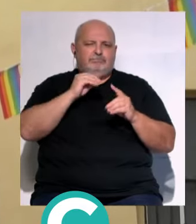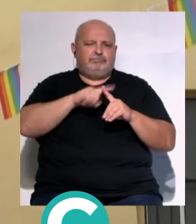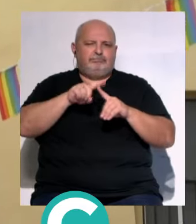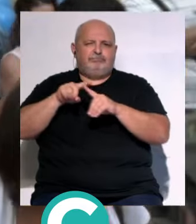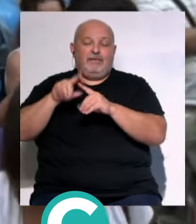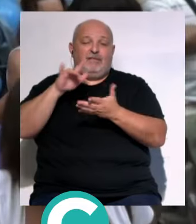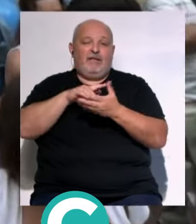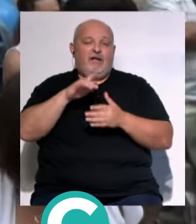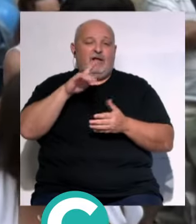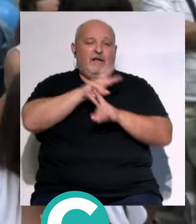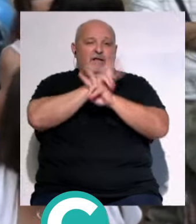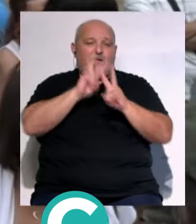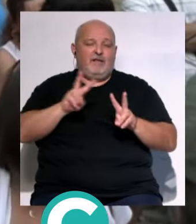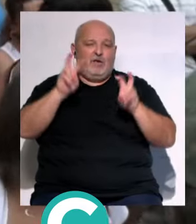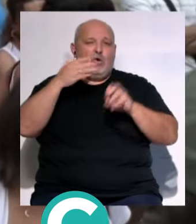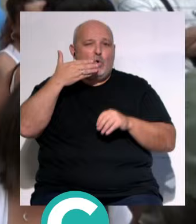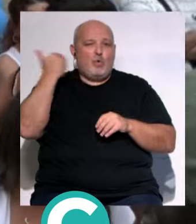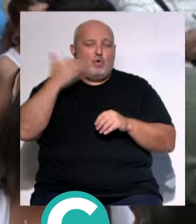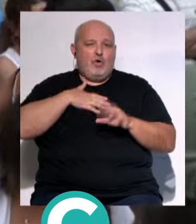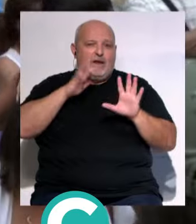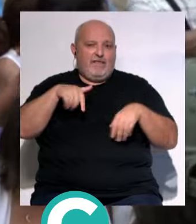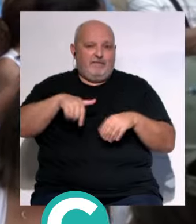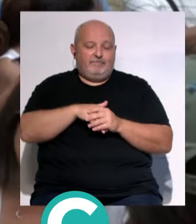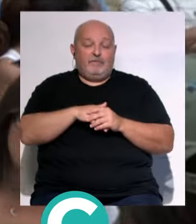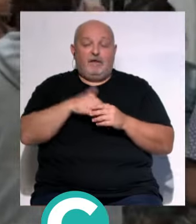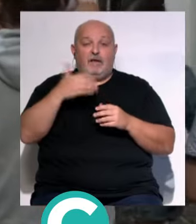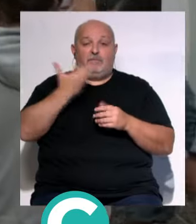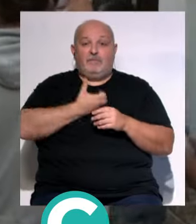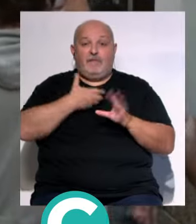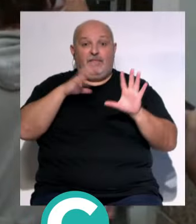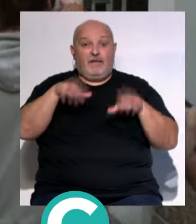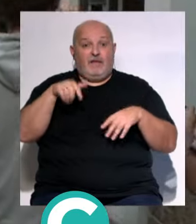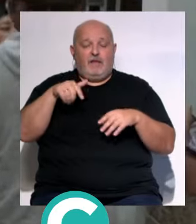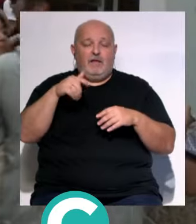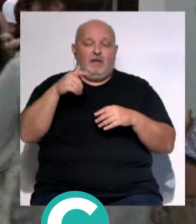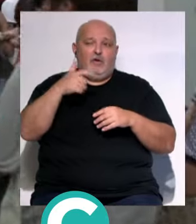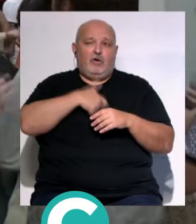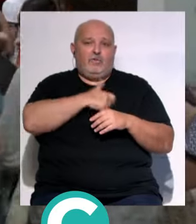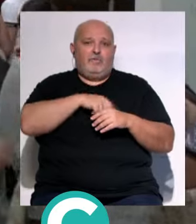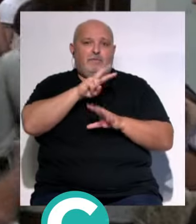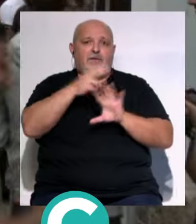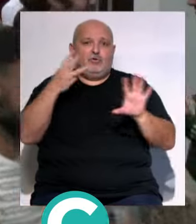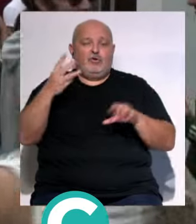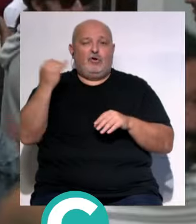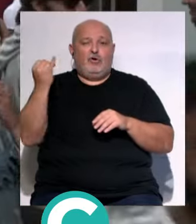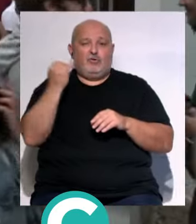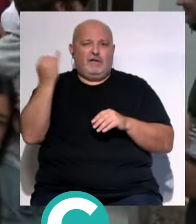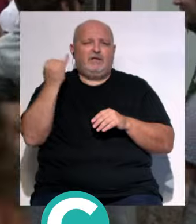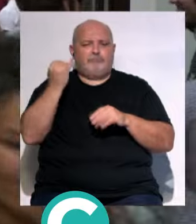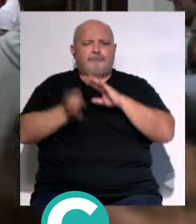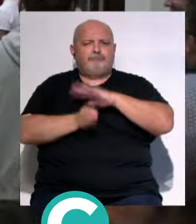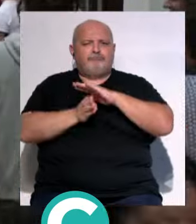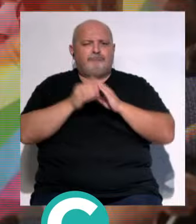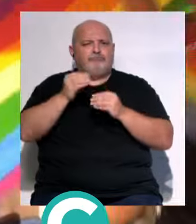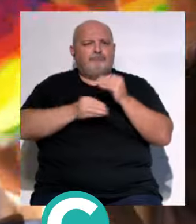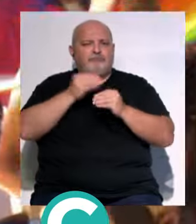la conmemoración... ...del Día Internacional del Orgullo en Cádiz... ...el Ayuntamiento de la Ciudad... la Comisión 28J... ...continúan con la